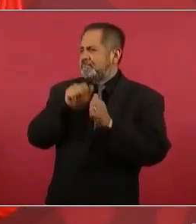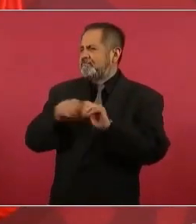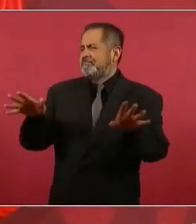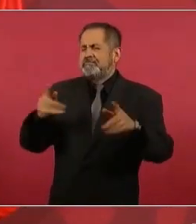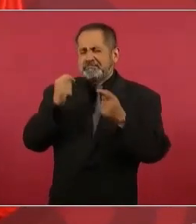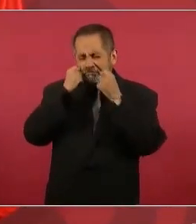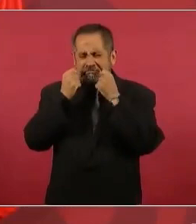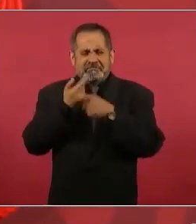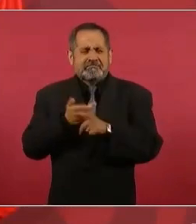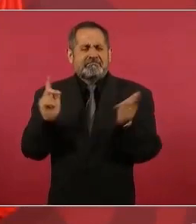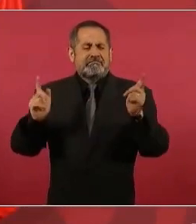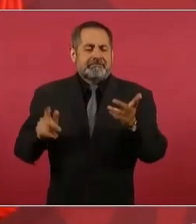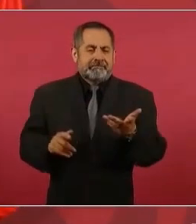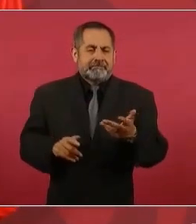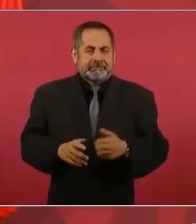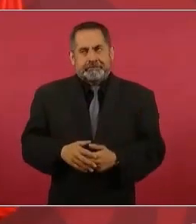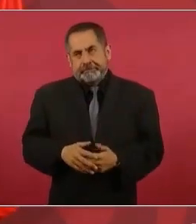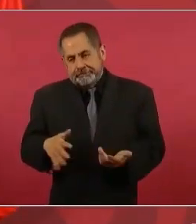hablábamos.